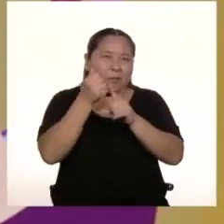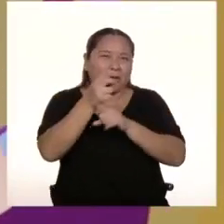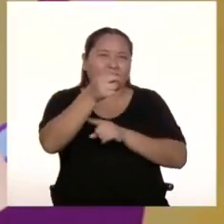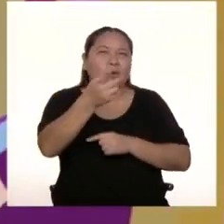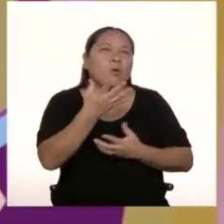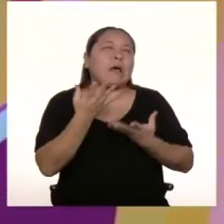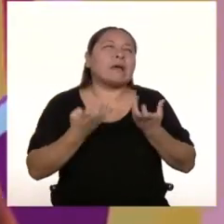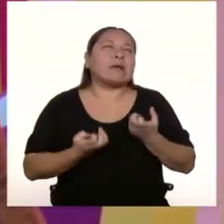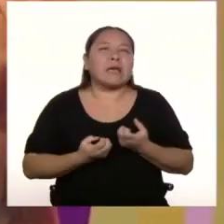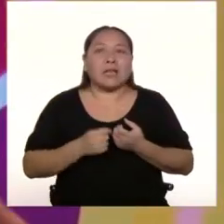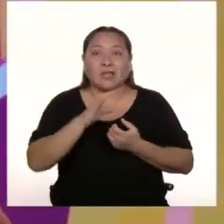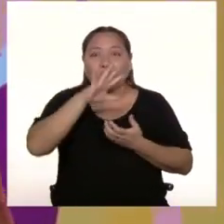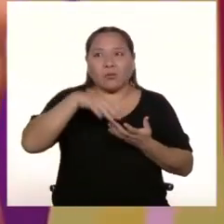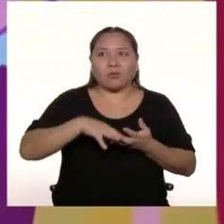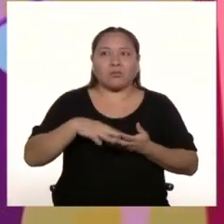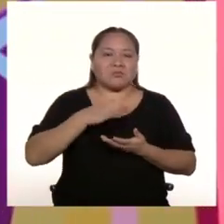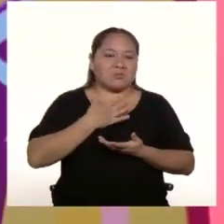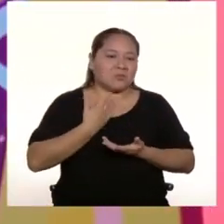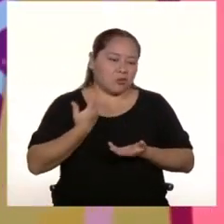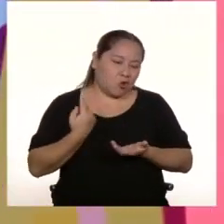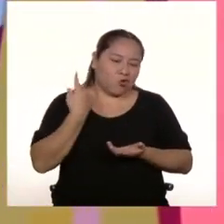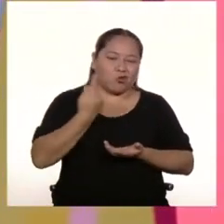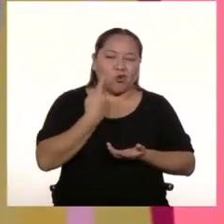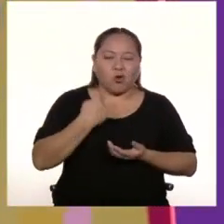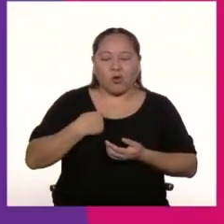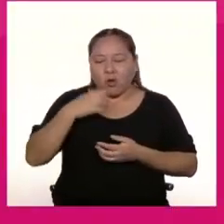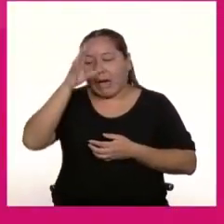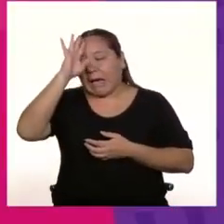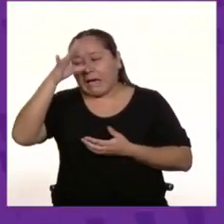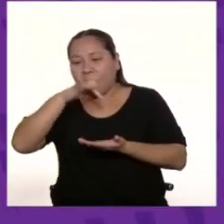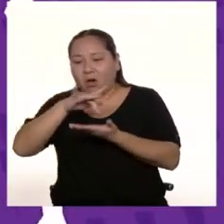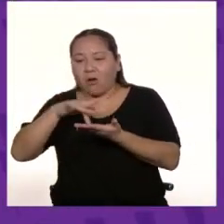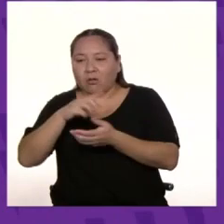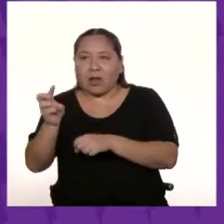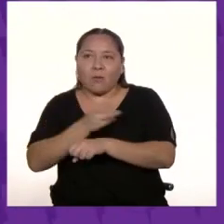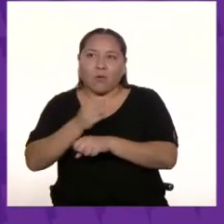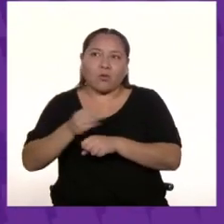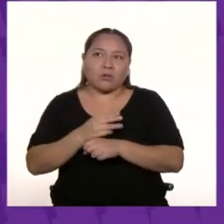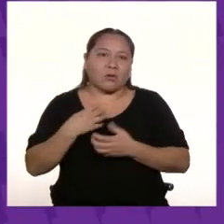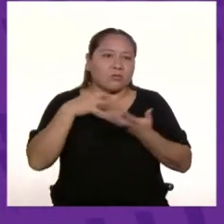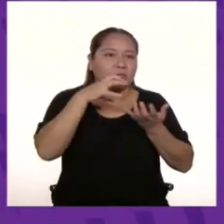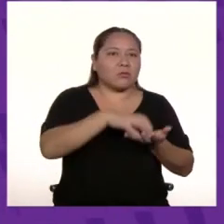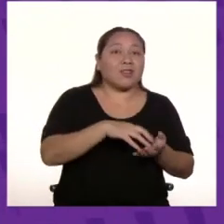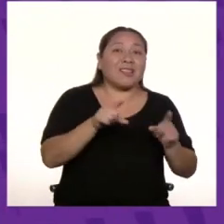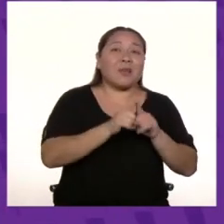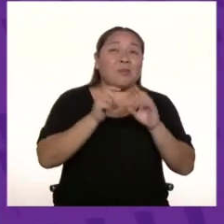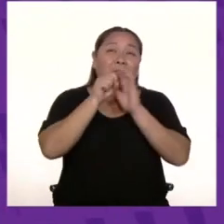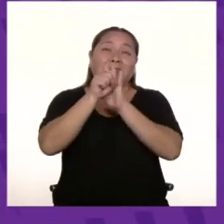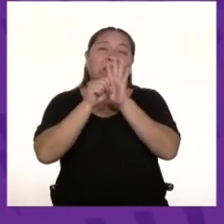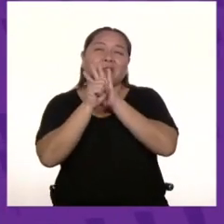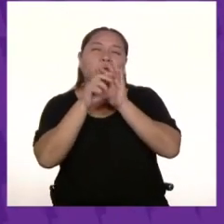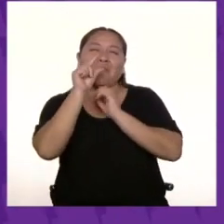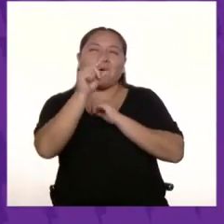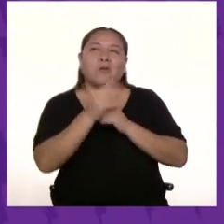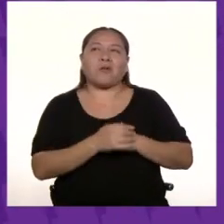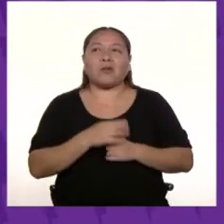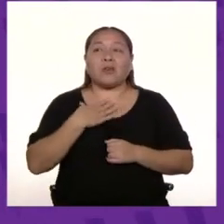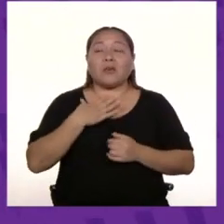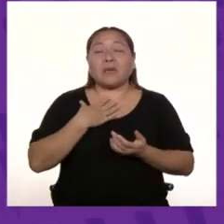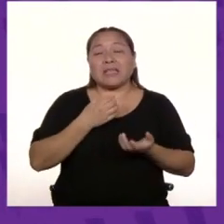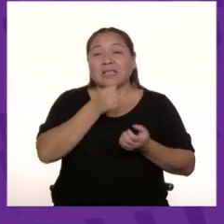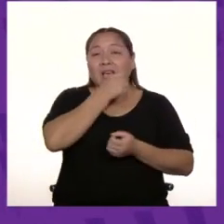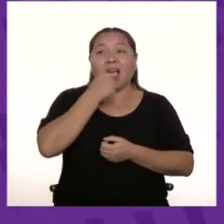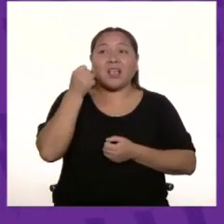exactamente Como ya todo respira un mismo aire Por tanto, hasta los videoclips Ya se metió un poco de mano Y obviamente las canciones Y obviamente